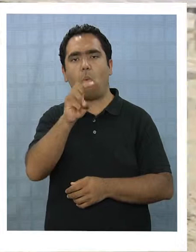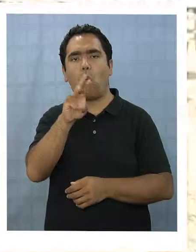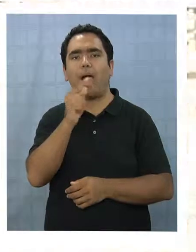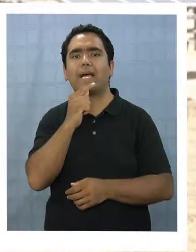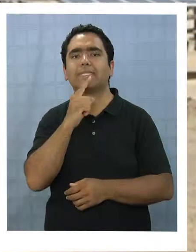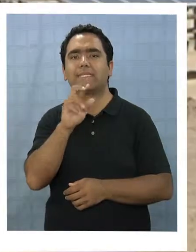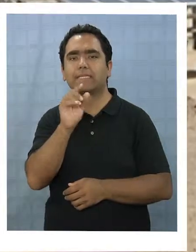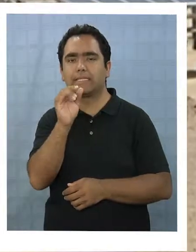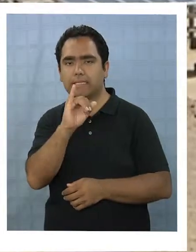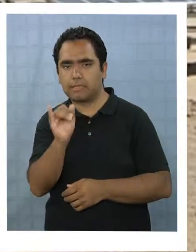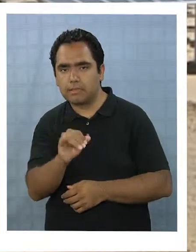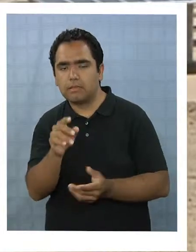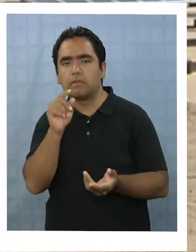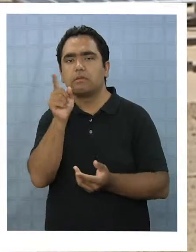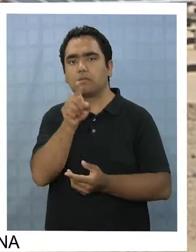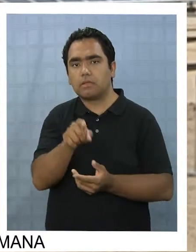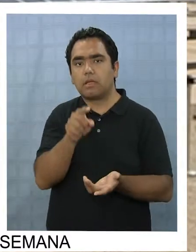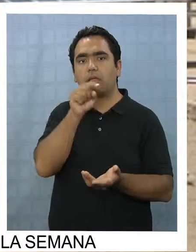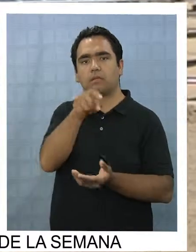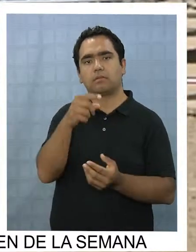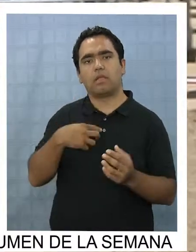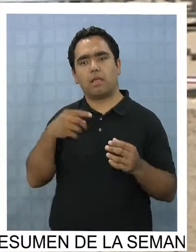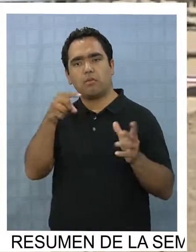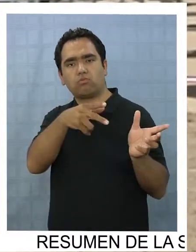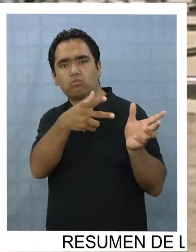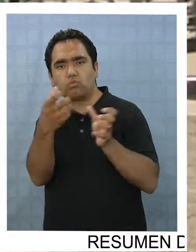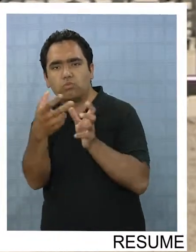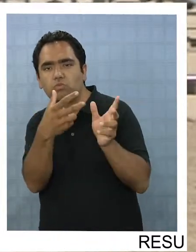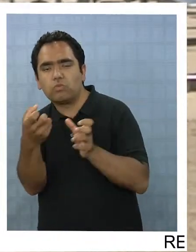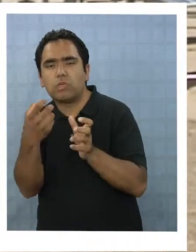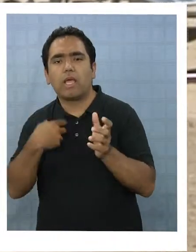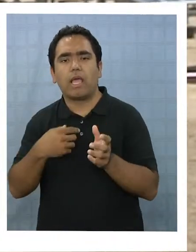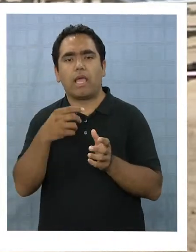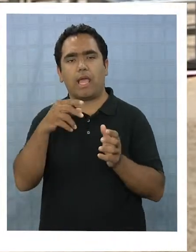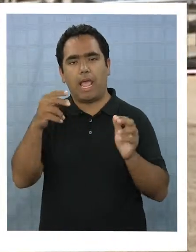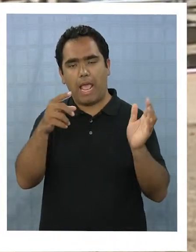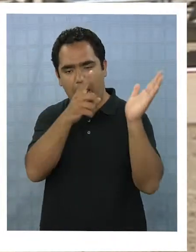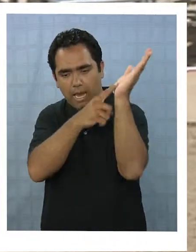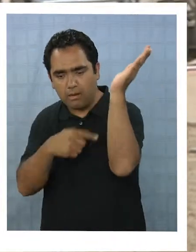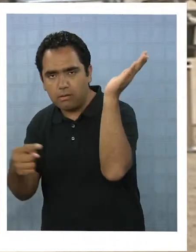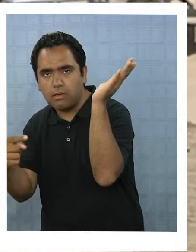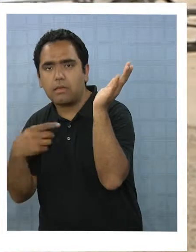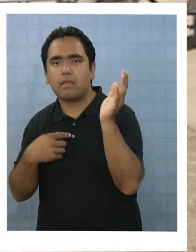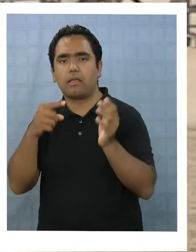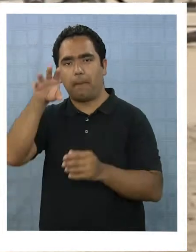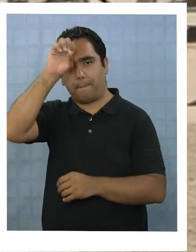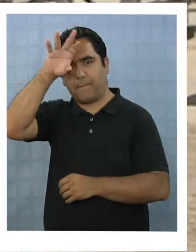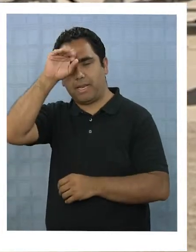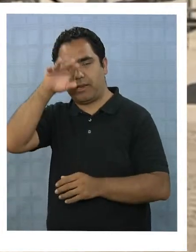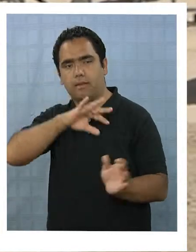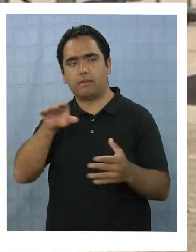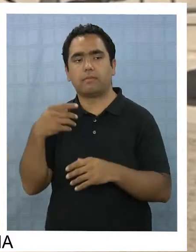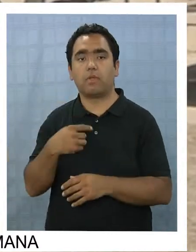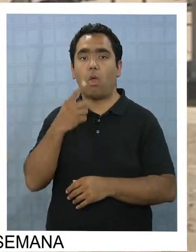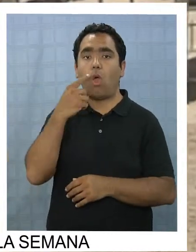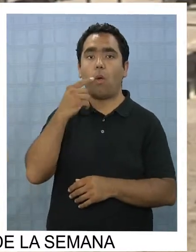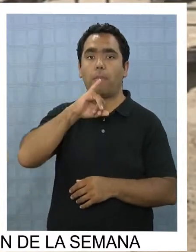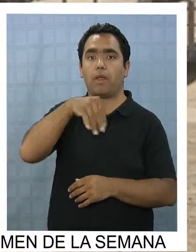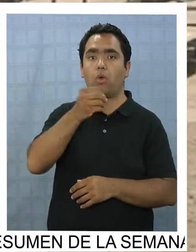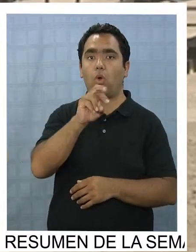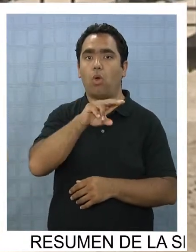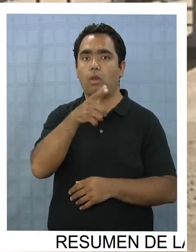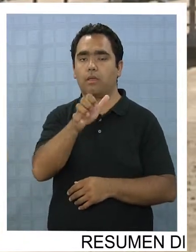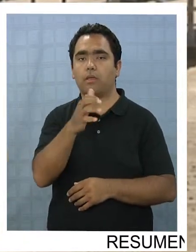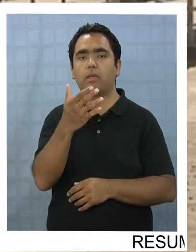de la energía que consume la minera. El director ejecutivo de Coyahuasi, Jorge Gómez, señaló que esta